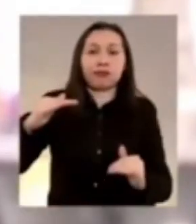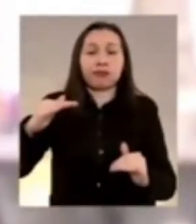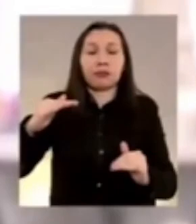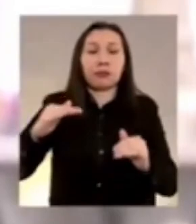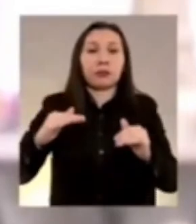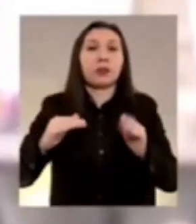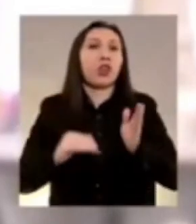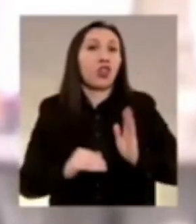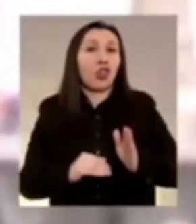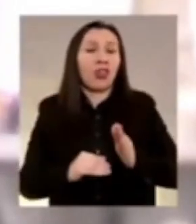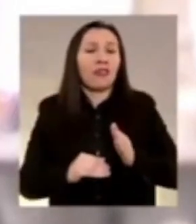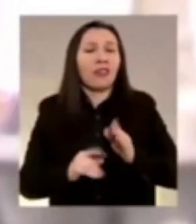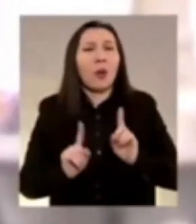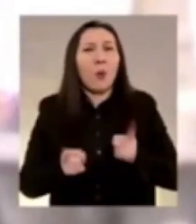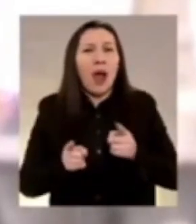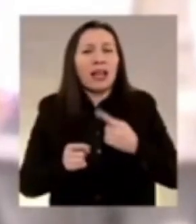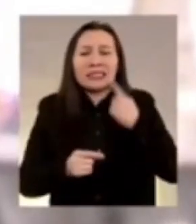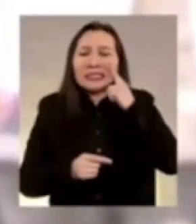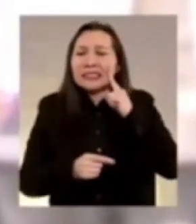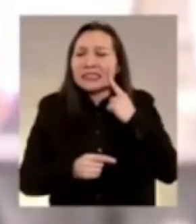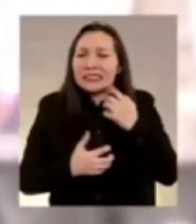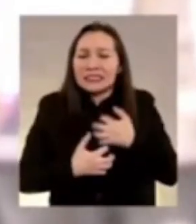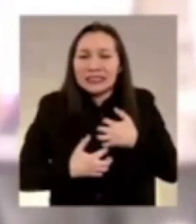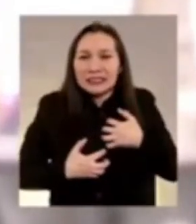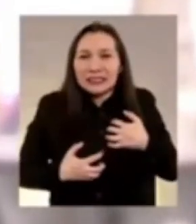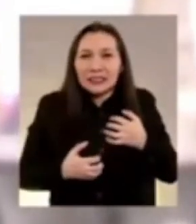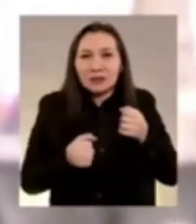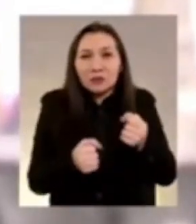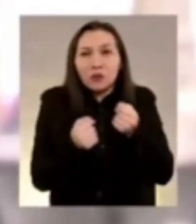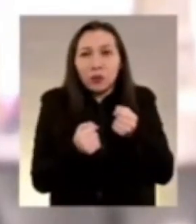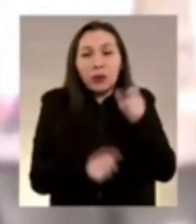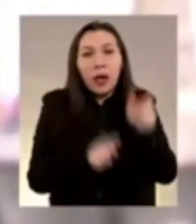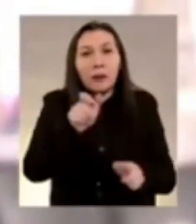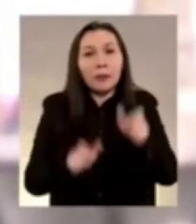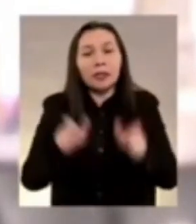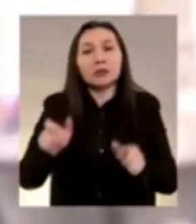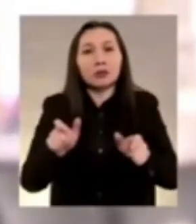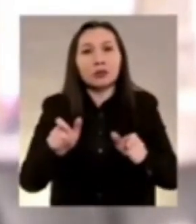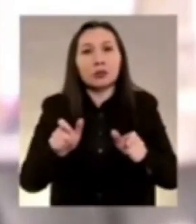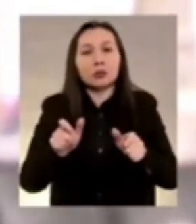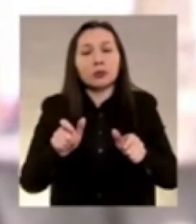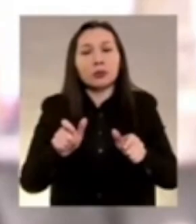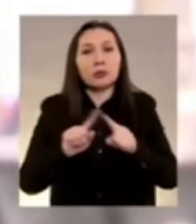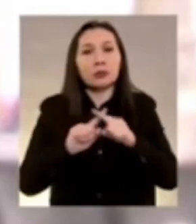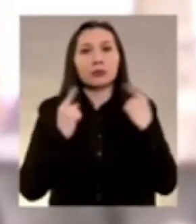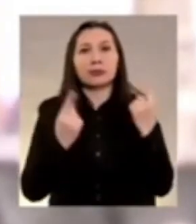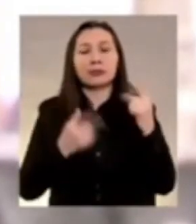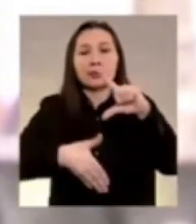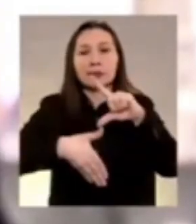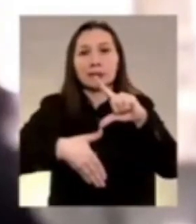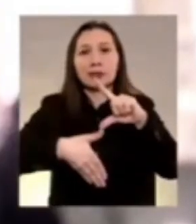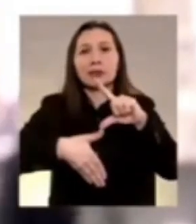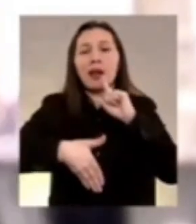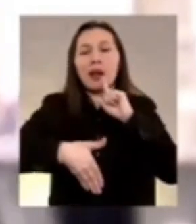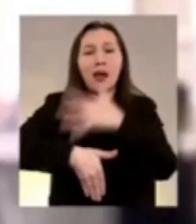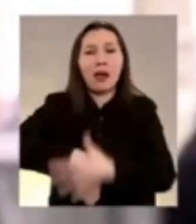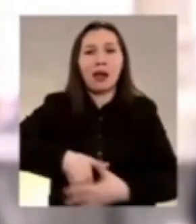siguen desgarrando fuerte a nuestra gente alrededor de nuestra América Latina.